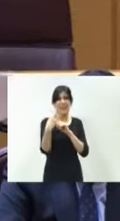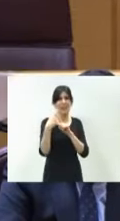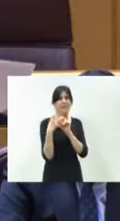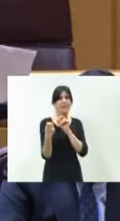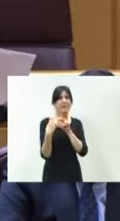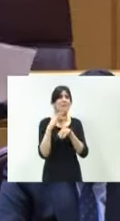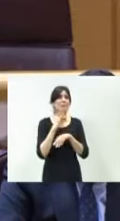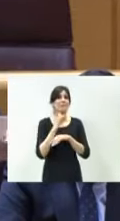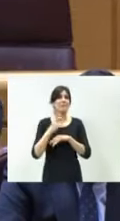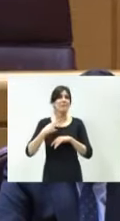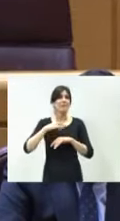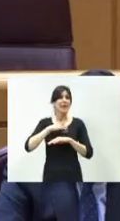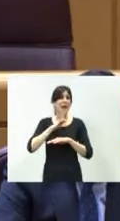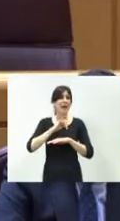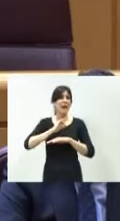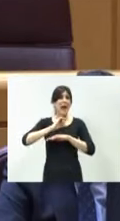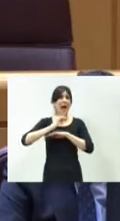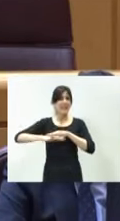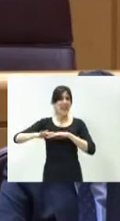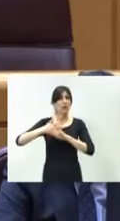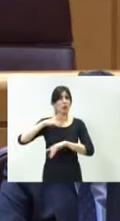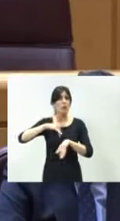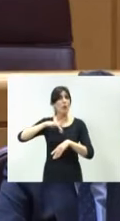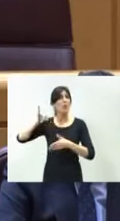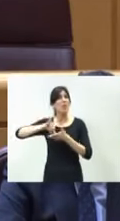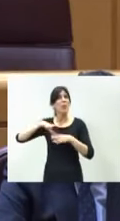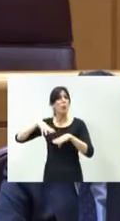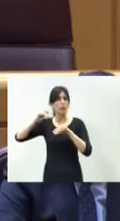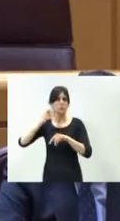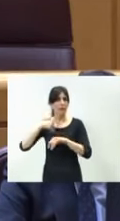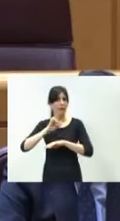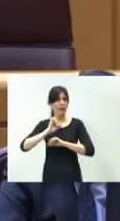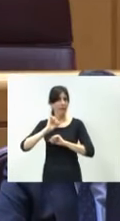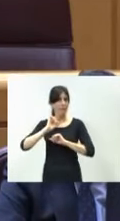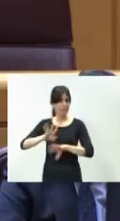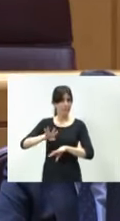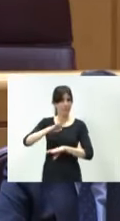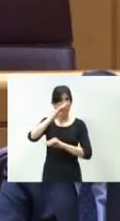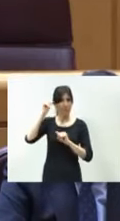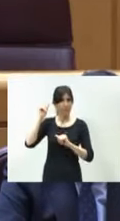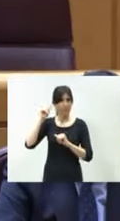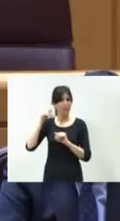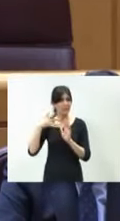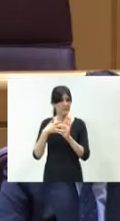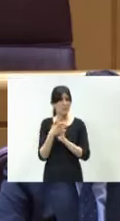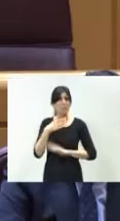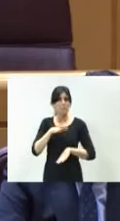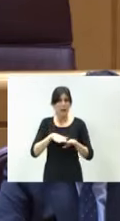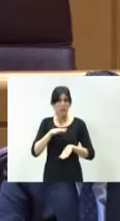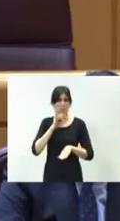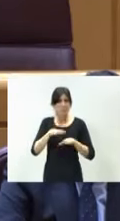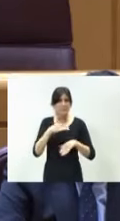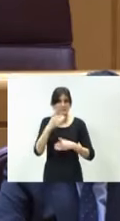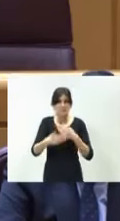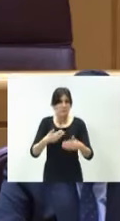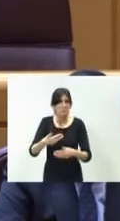atlántico como nodo básico a la ciudad de Burgos. Por supuesto, avanza a pasos lentos todo lo que se refiere a